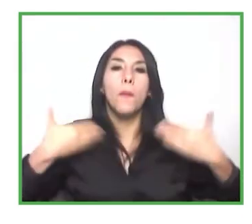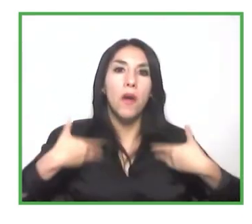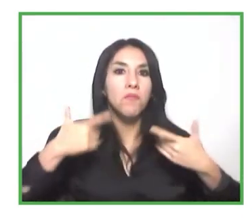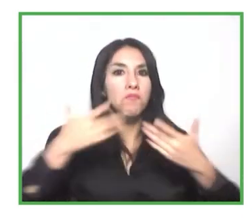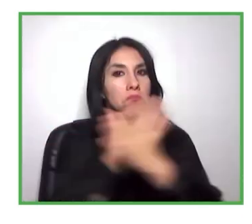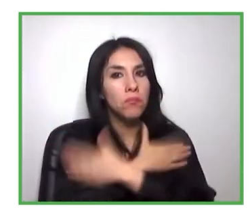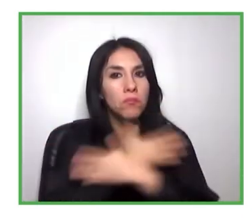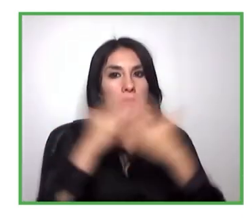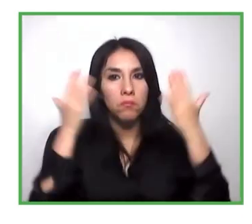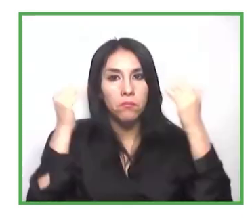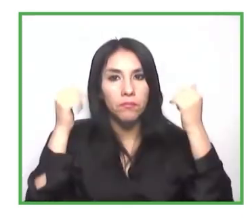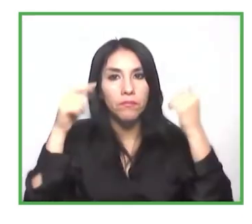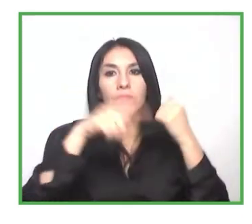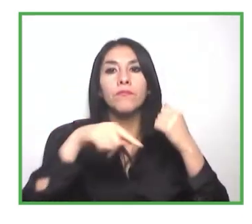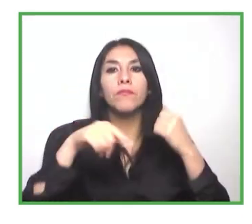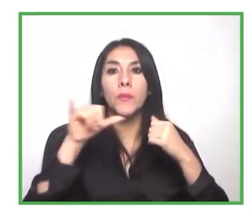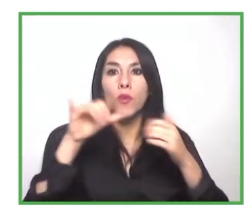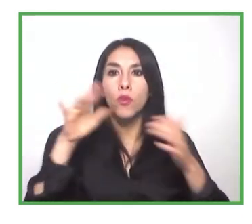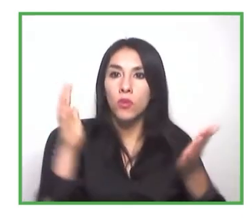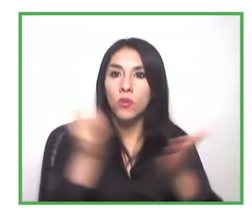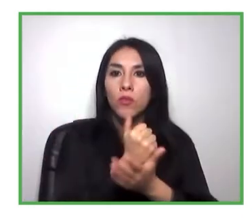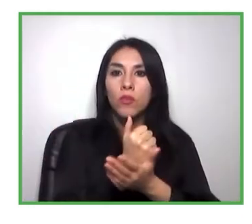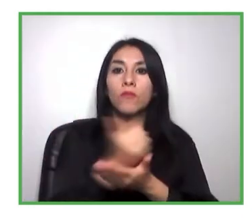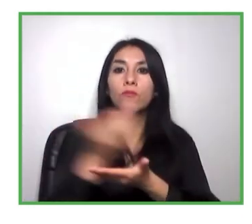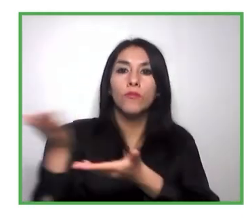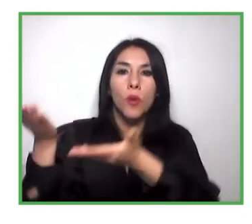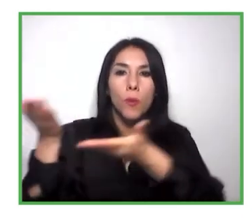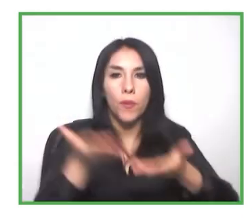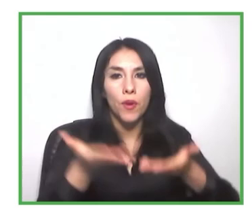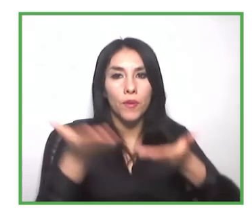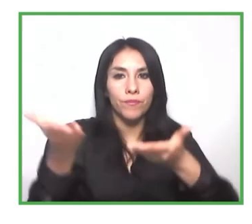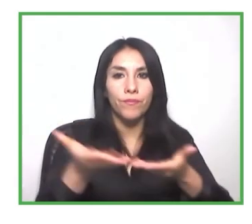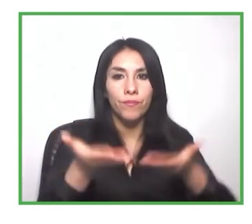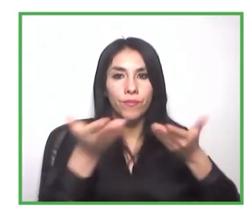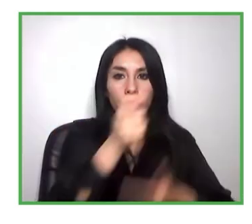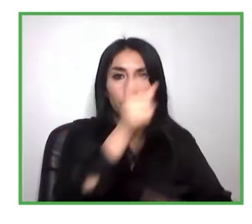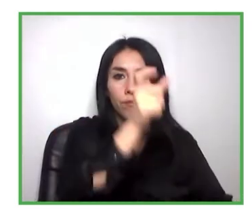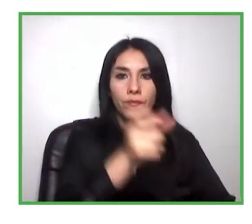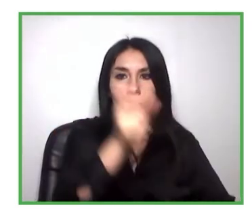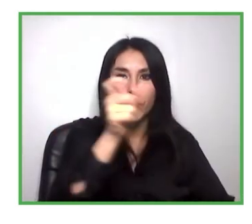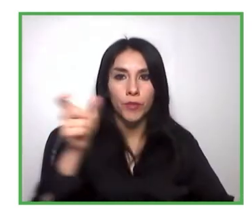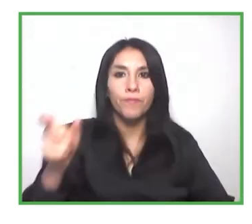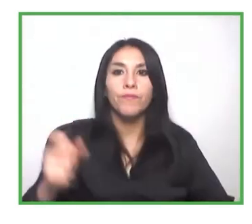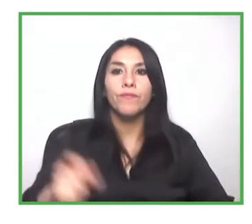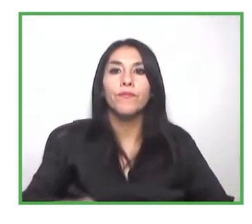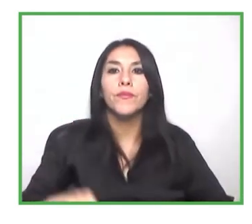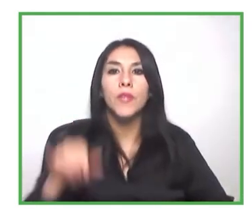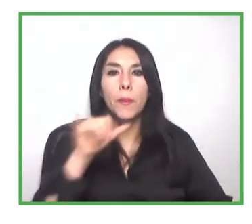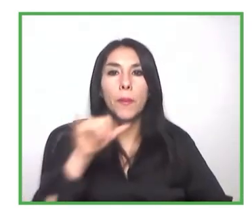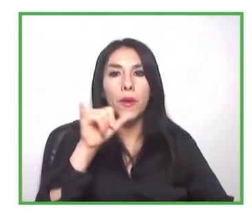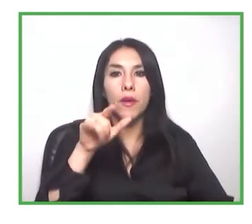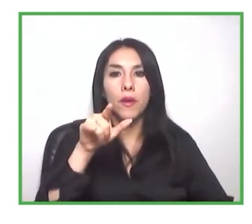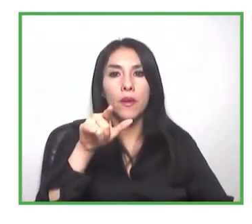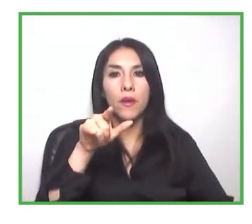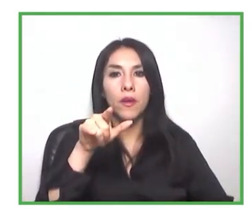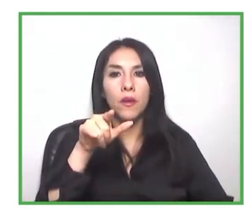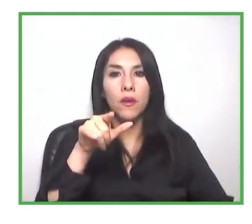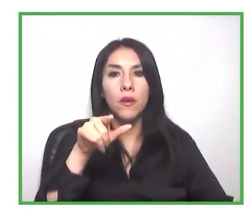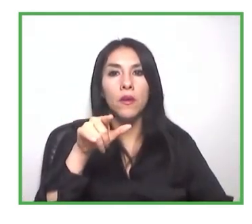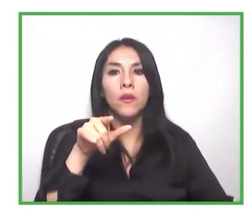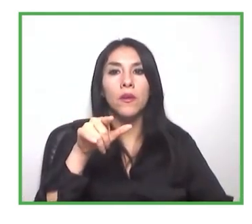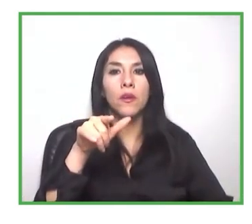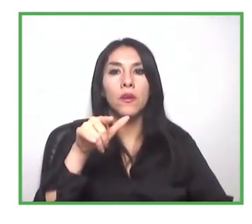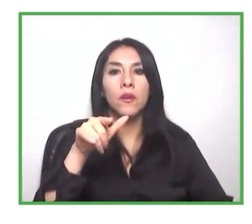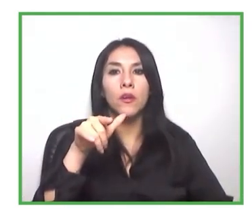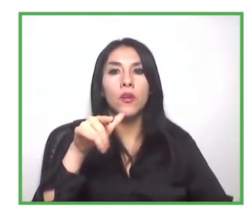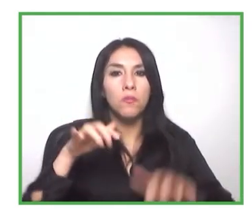todas las personas y organizaciones que nos han visto en esta sesión, a que nos escriban, nos visiten. Los invito a generar redes de